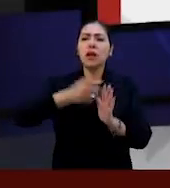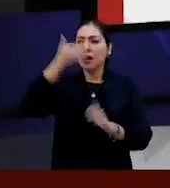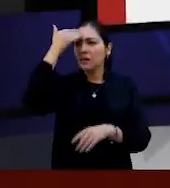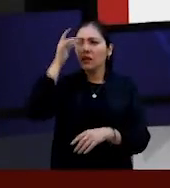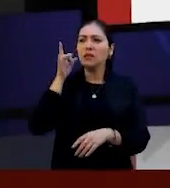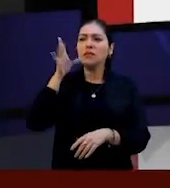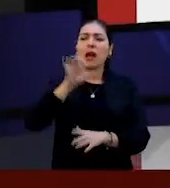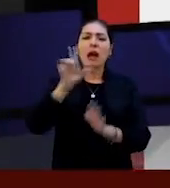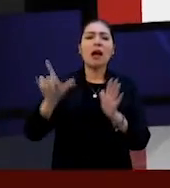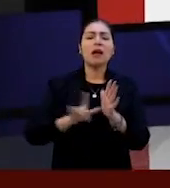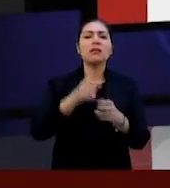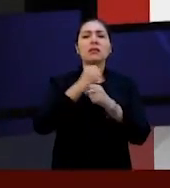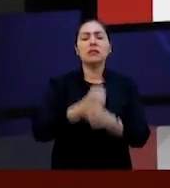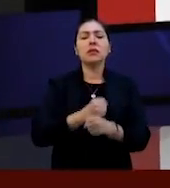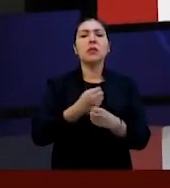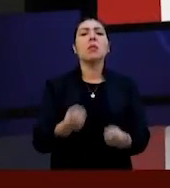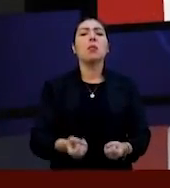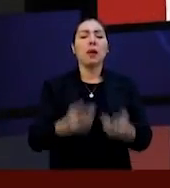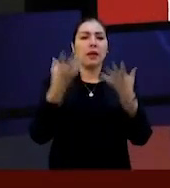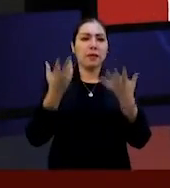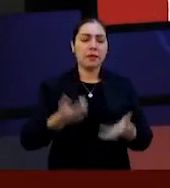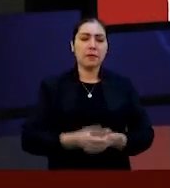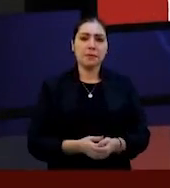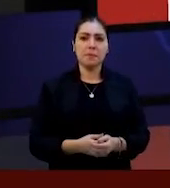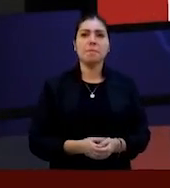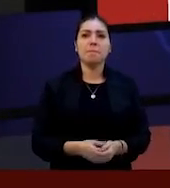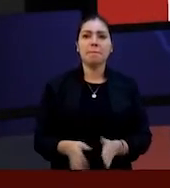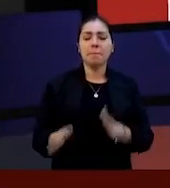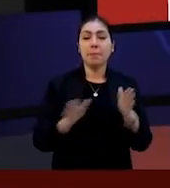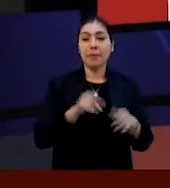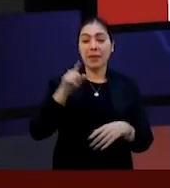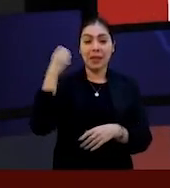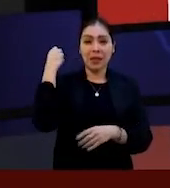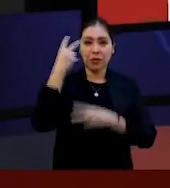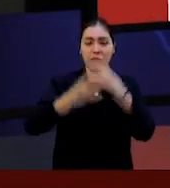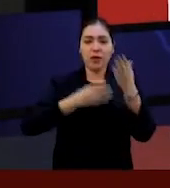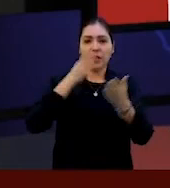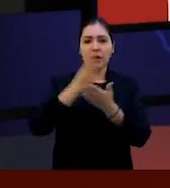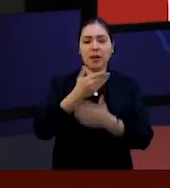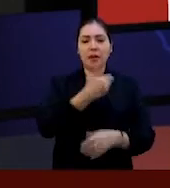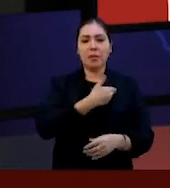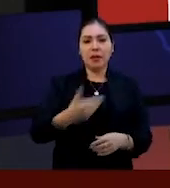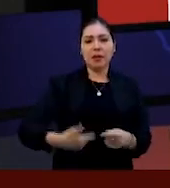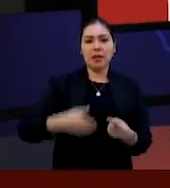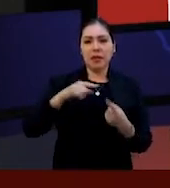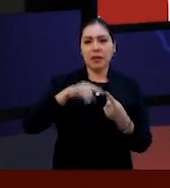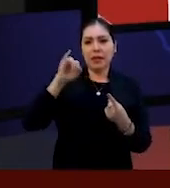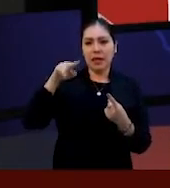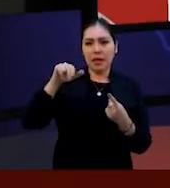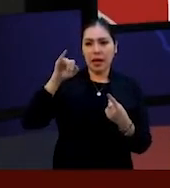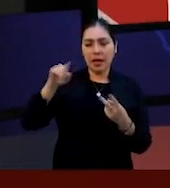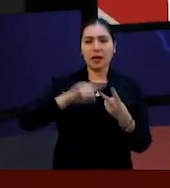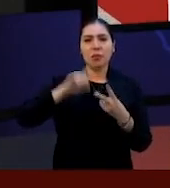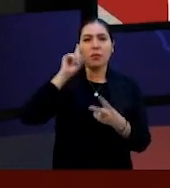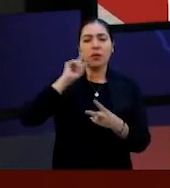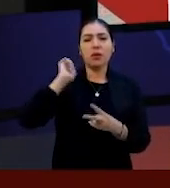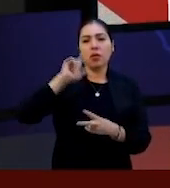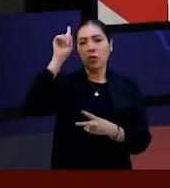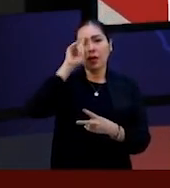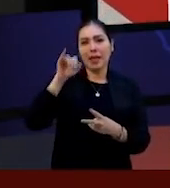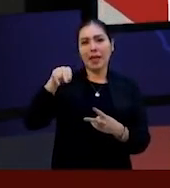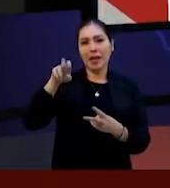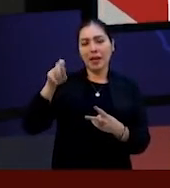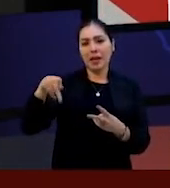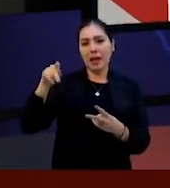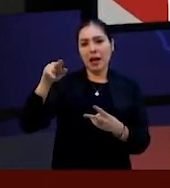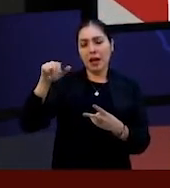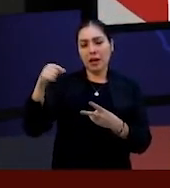A este encuentro acudieron la comisionada presidenta del INAI y la consejera del INE, Carla Humphrey, quienes resaltaron que a pesar de